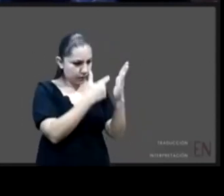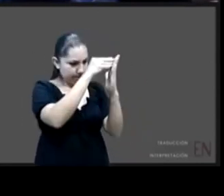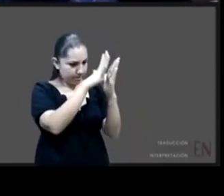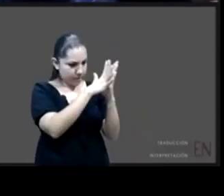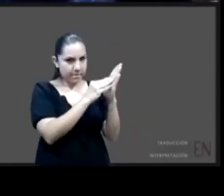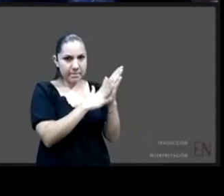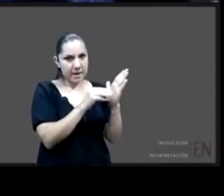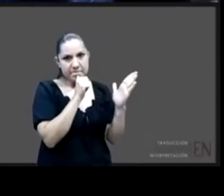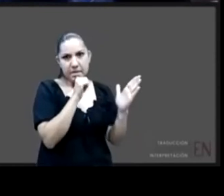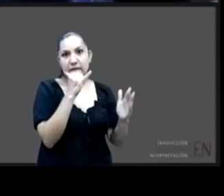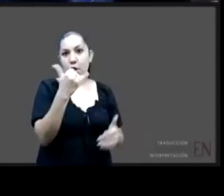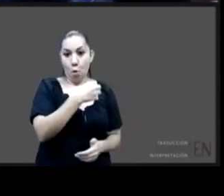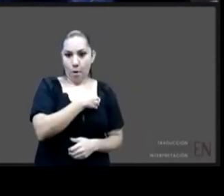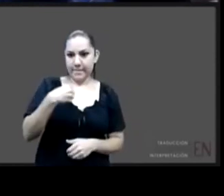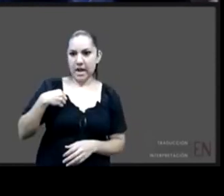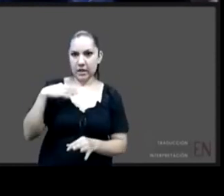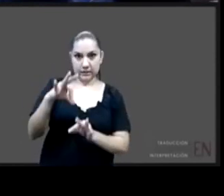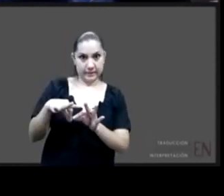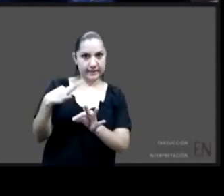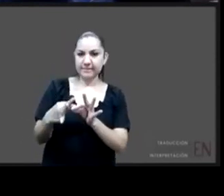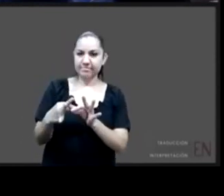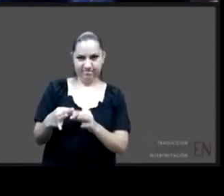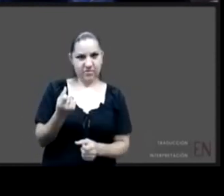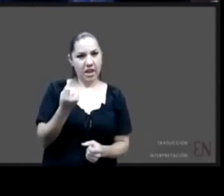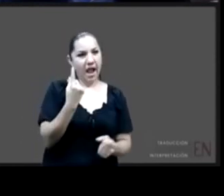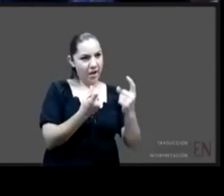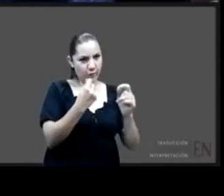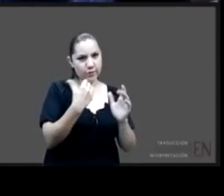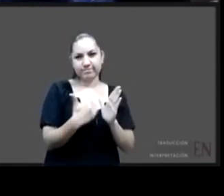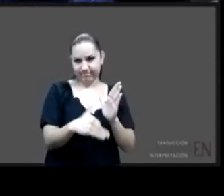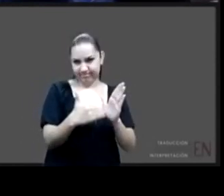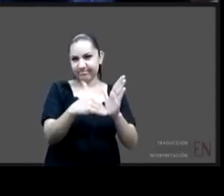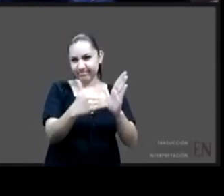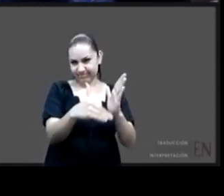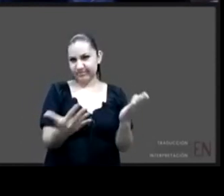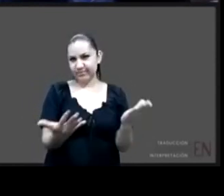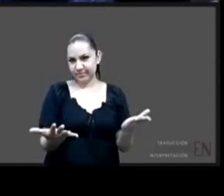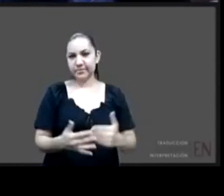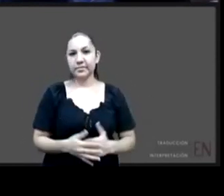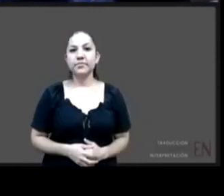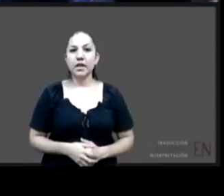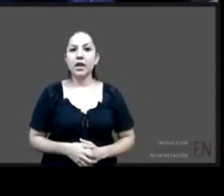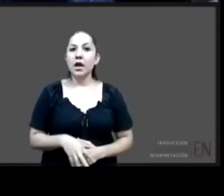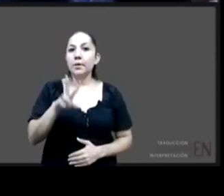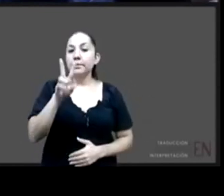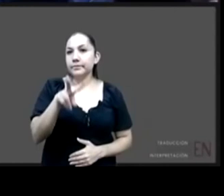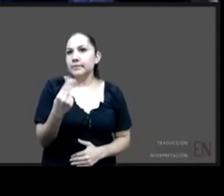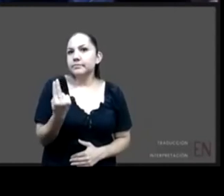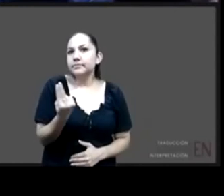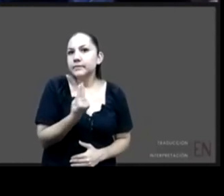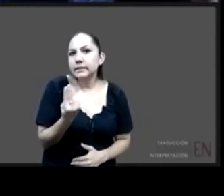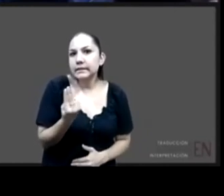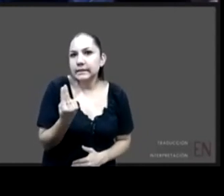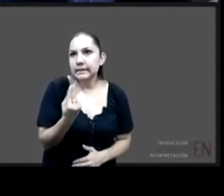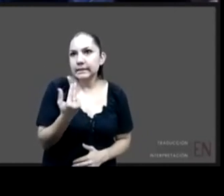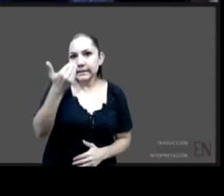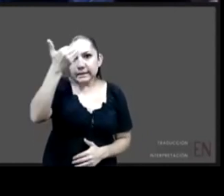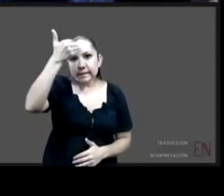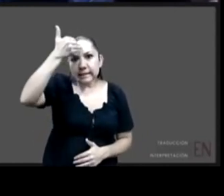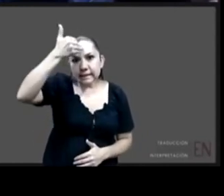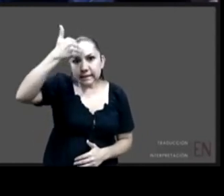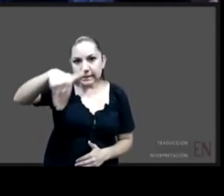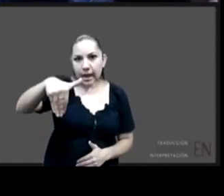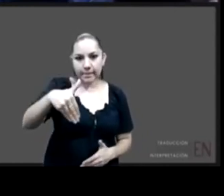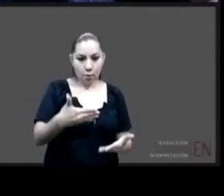cumplir ¿no? es necesario que se sepa al día o se tenga